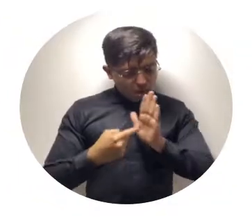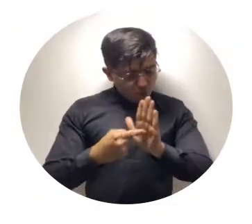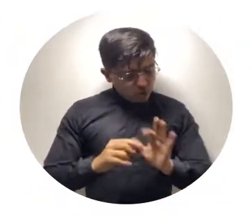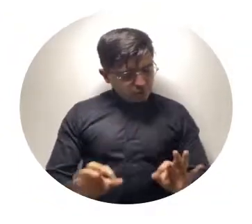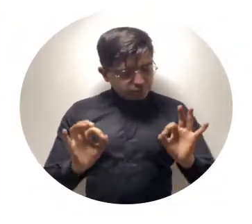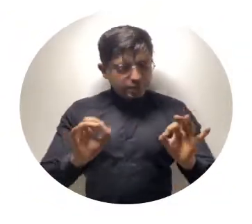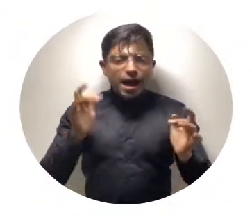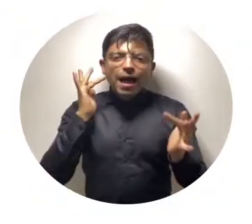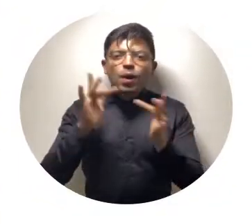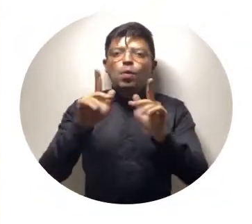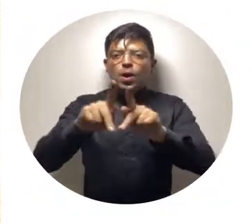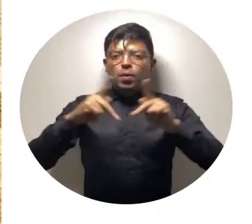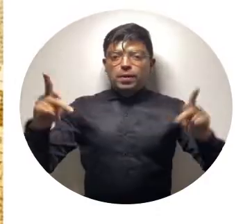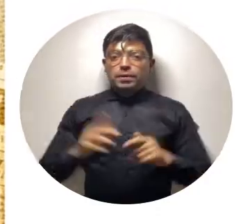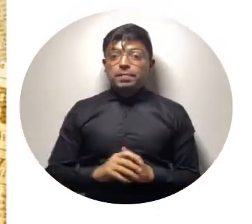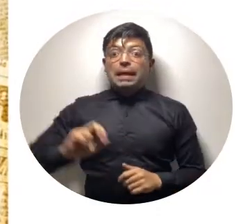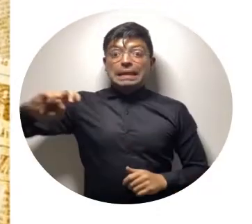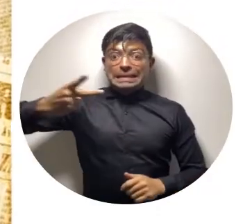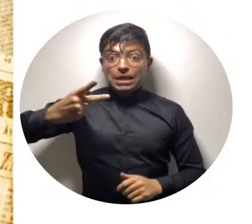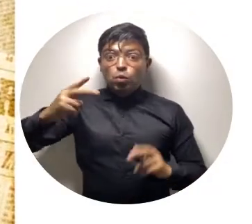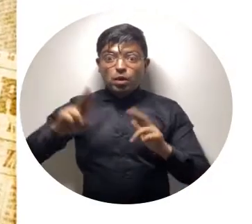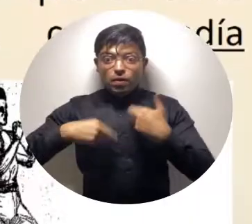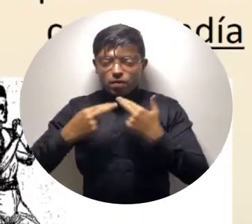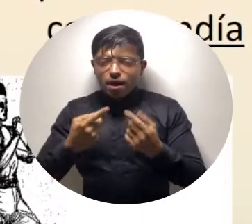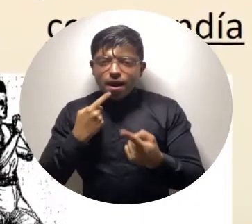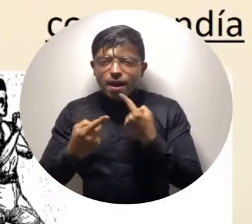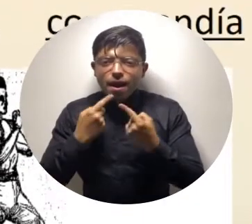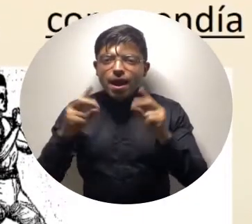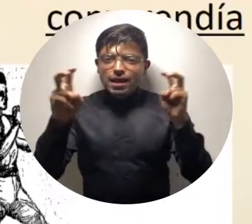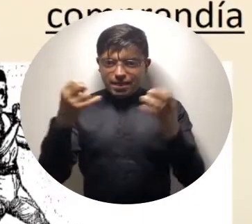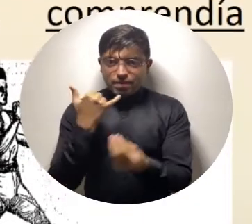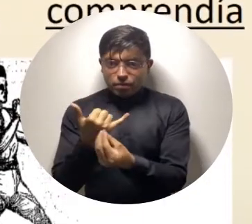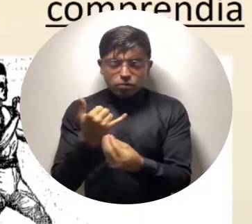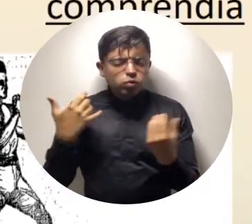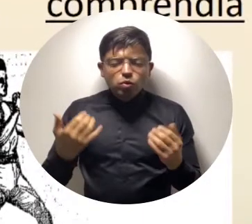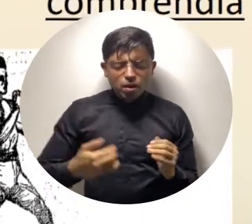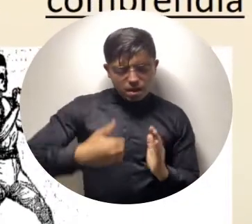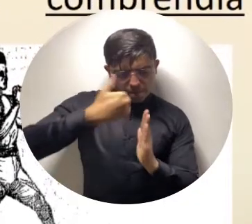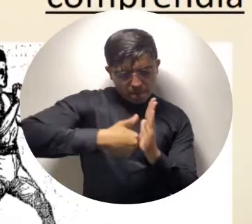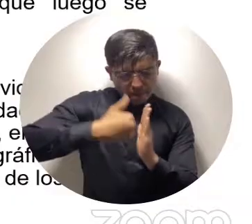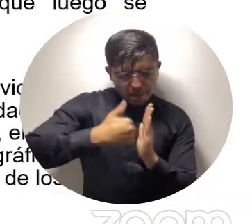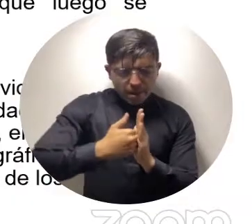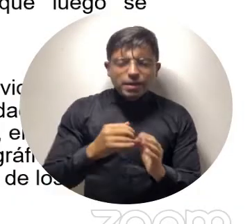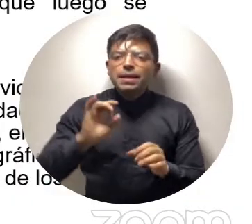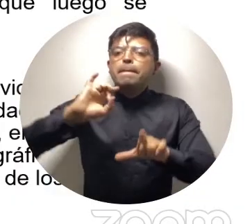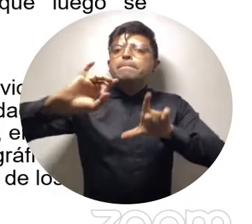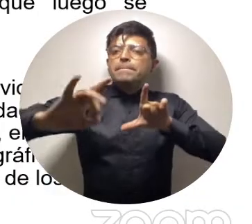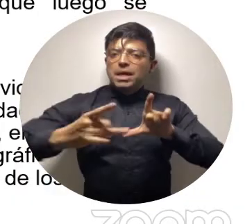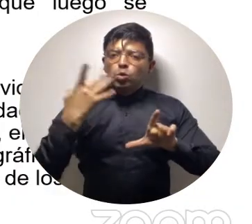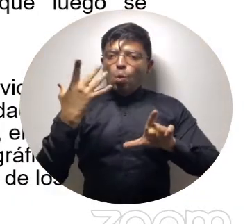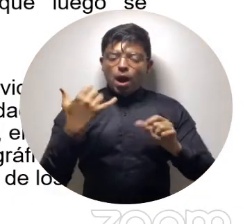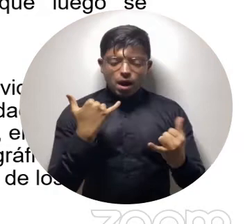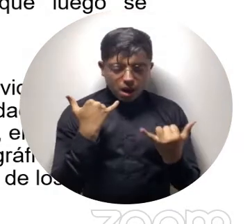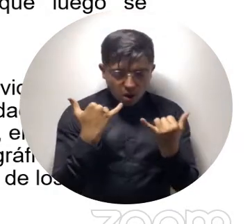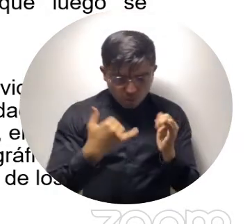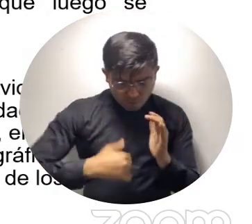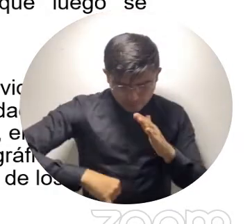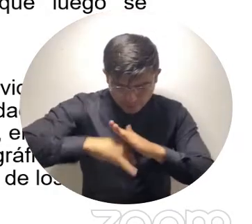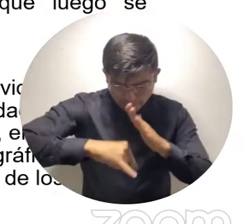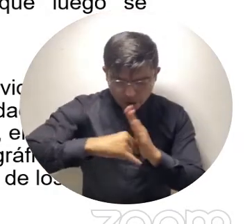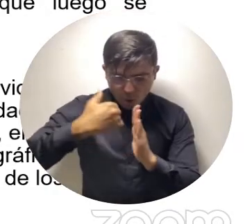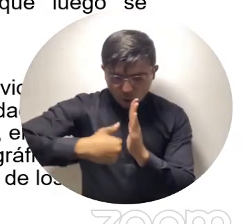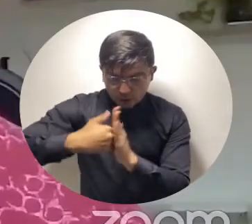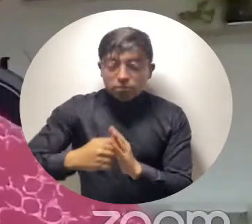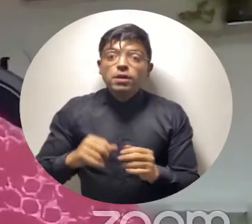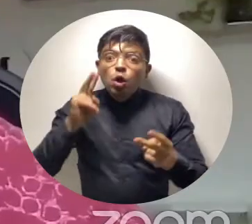prensa. En este segundo simposio surgió la propuesta de crear un repositorio virtual en aras de recopilar el material presentado y poder conocer